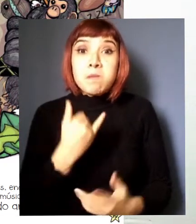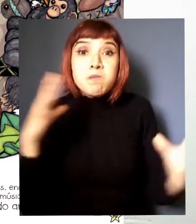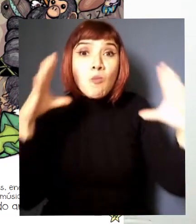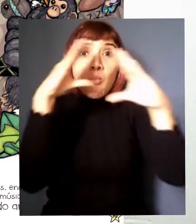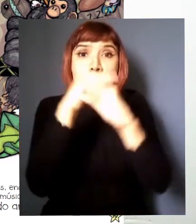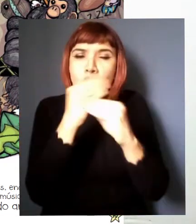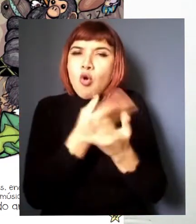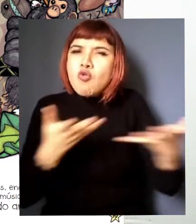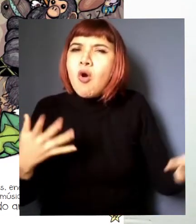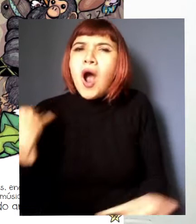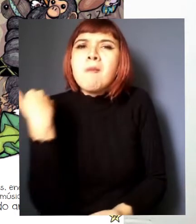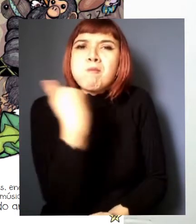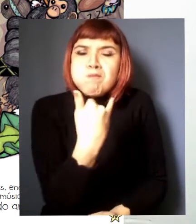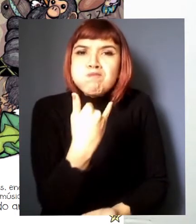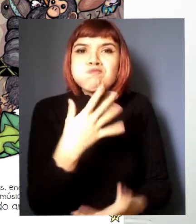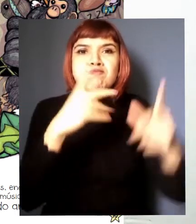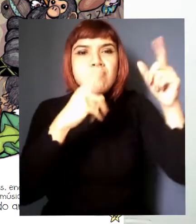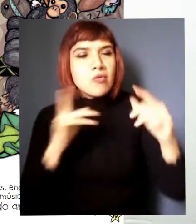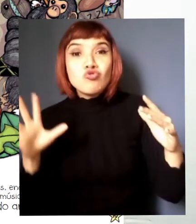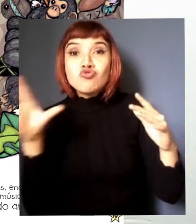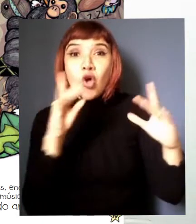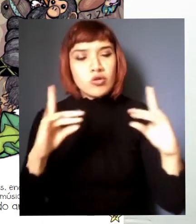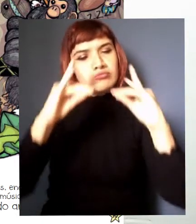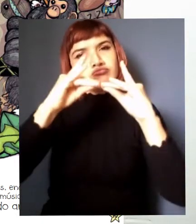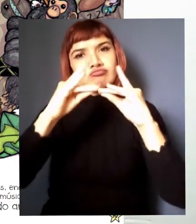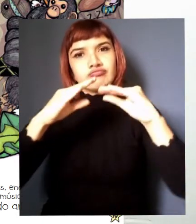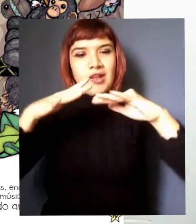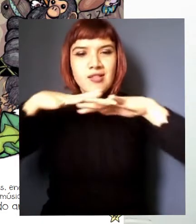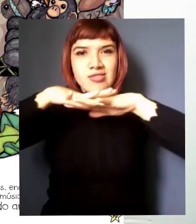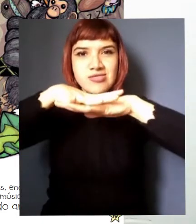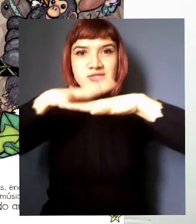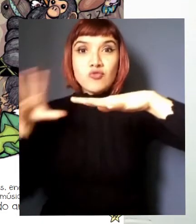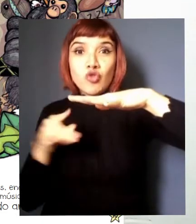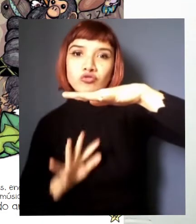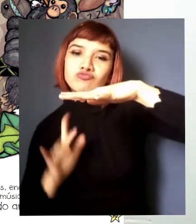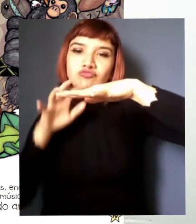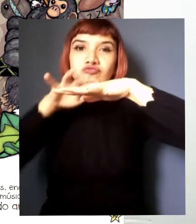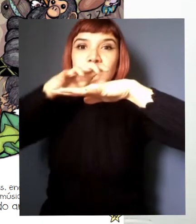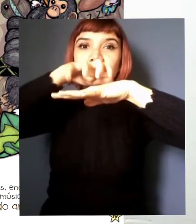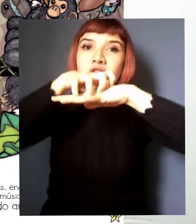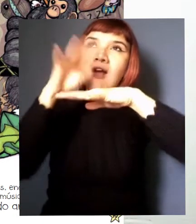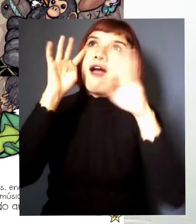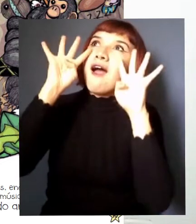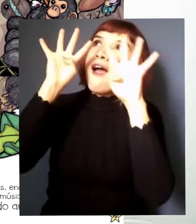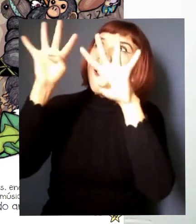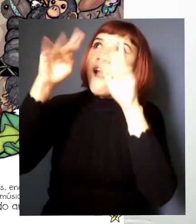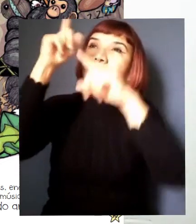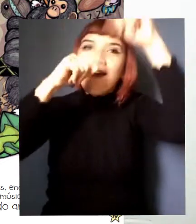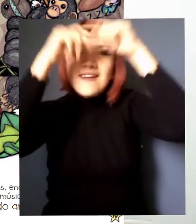faltó nada estrellas hojas lianas engrudo plumas